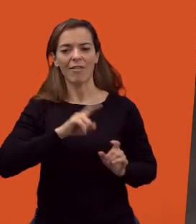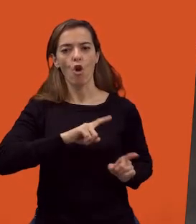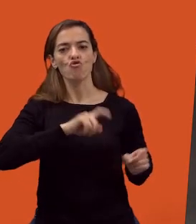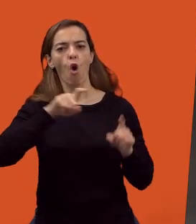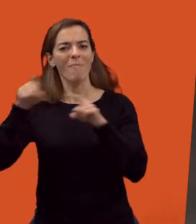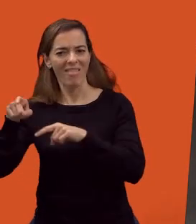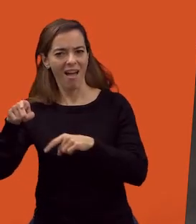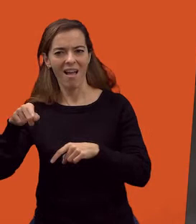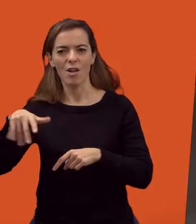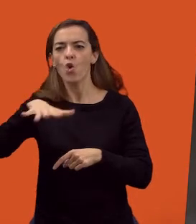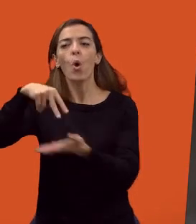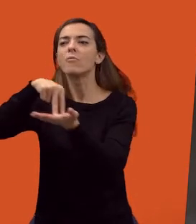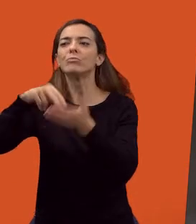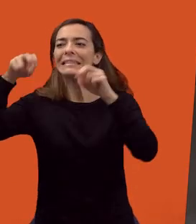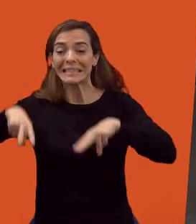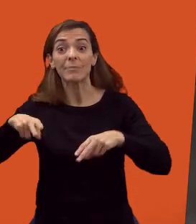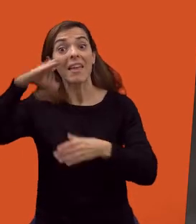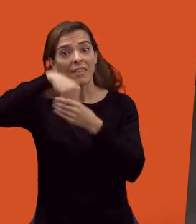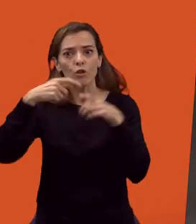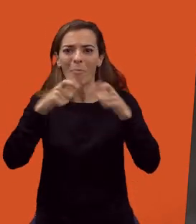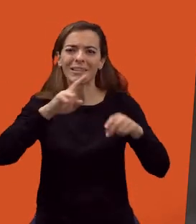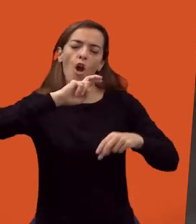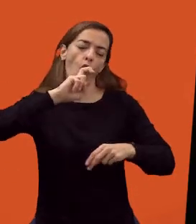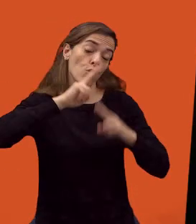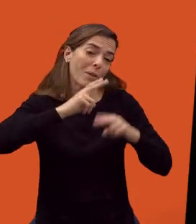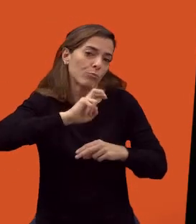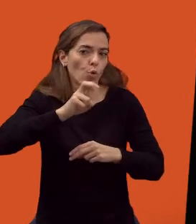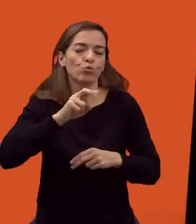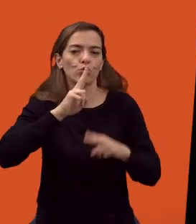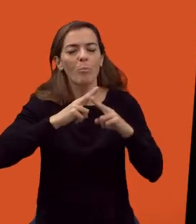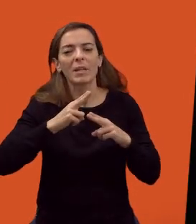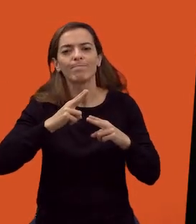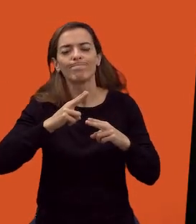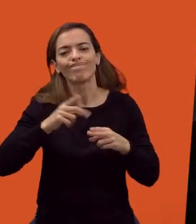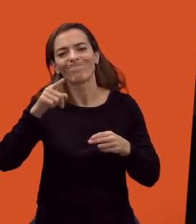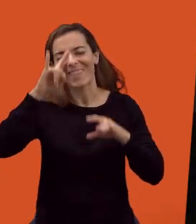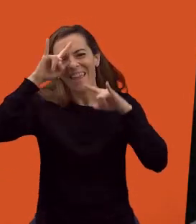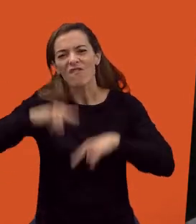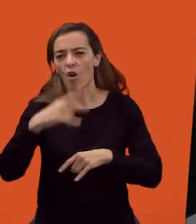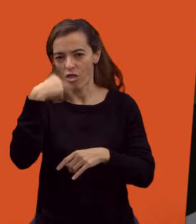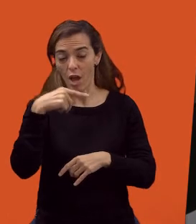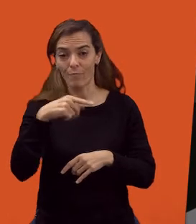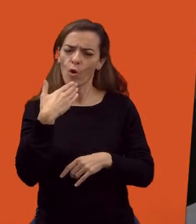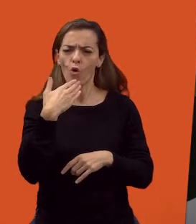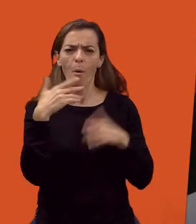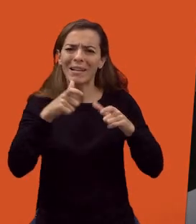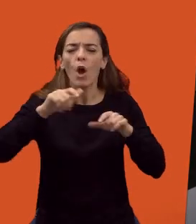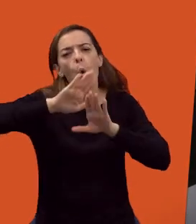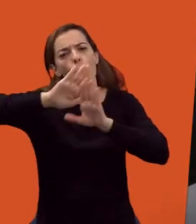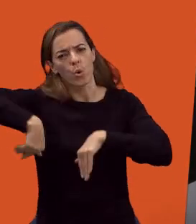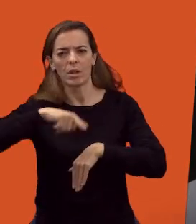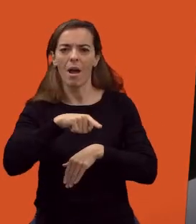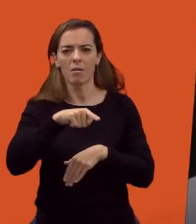lugar y que es, como dijéramos, la parte última de alguna forma, está basada en la